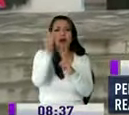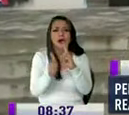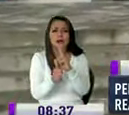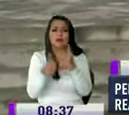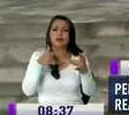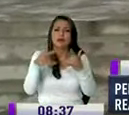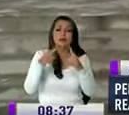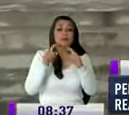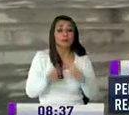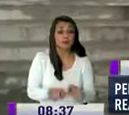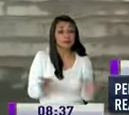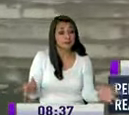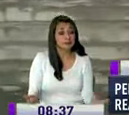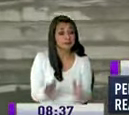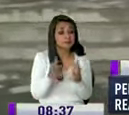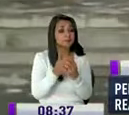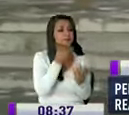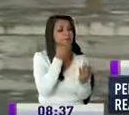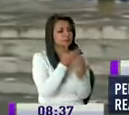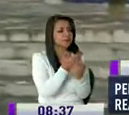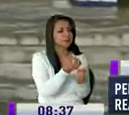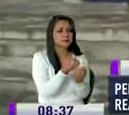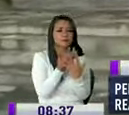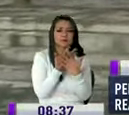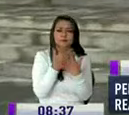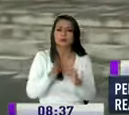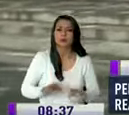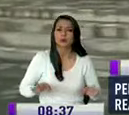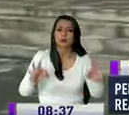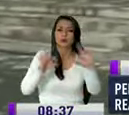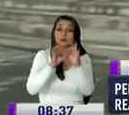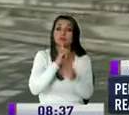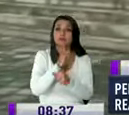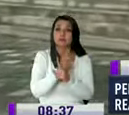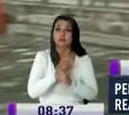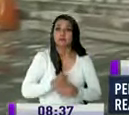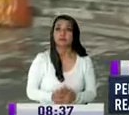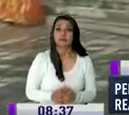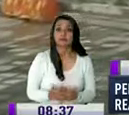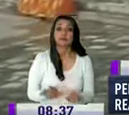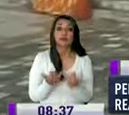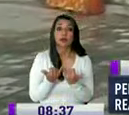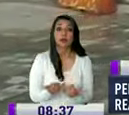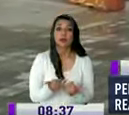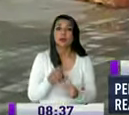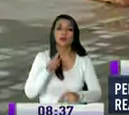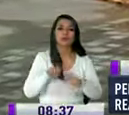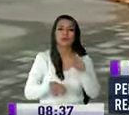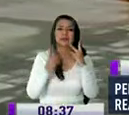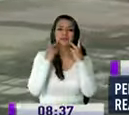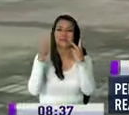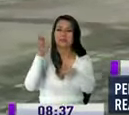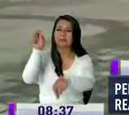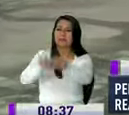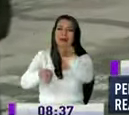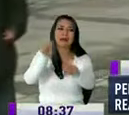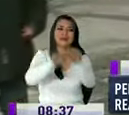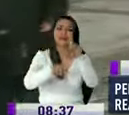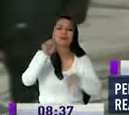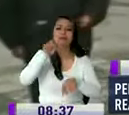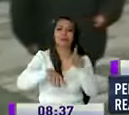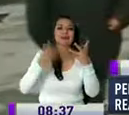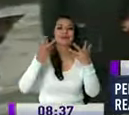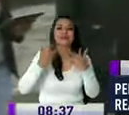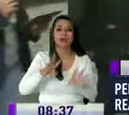en estas áreas muchísimas gracias por esta valiosa información así es en estos momentos ya no podemos ver los daños que sufrieron